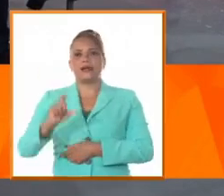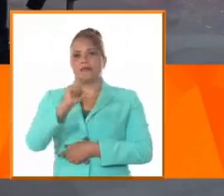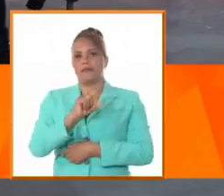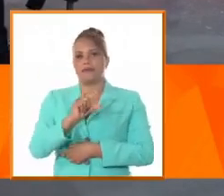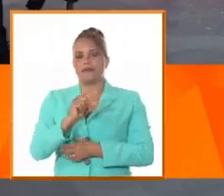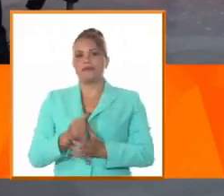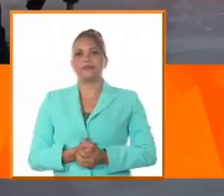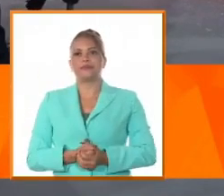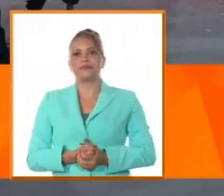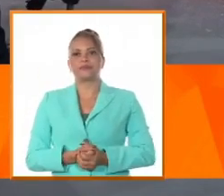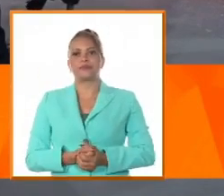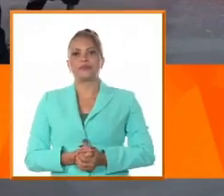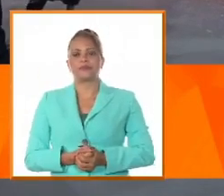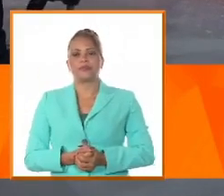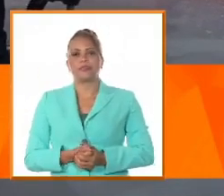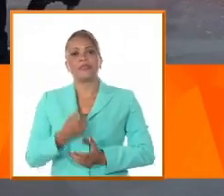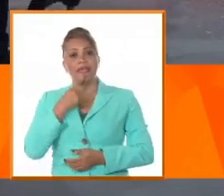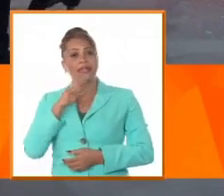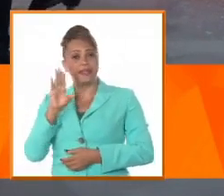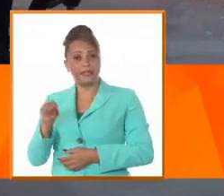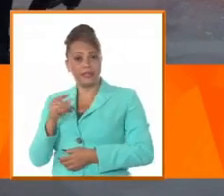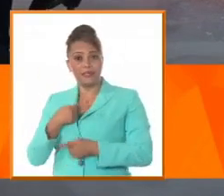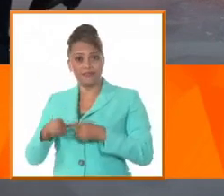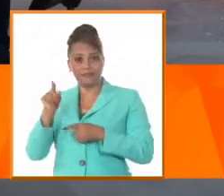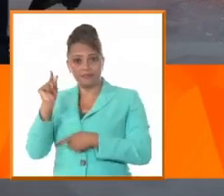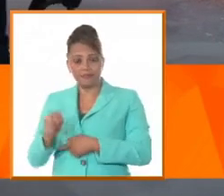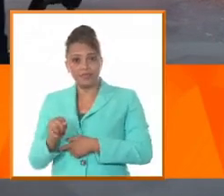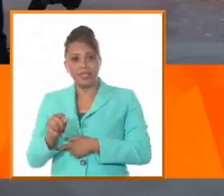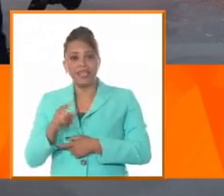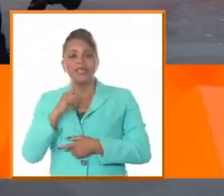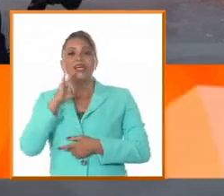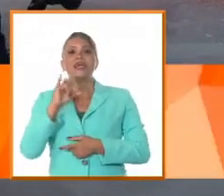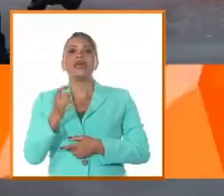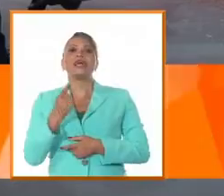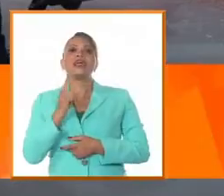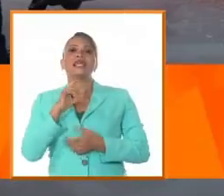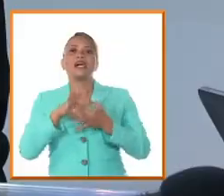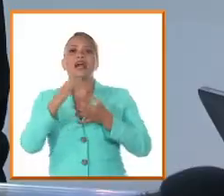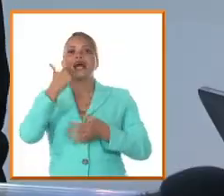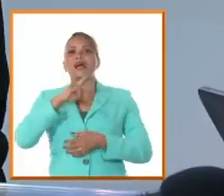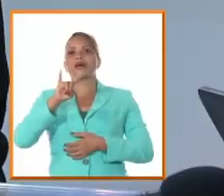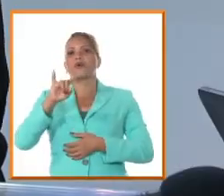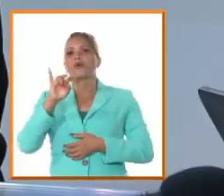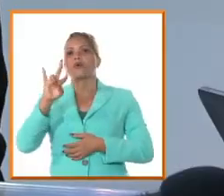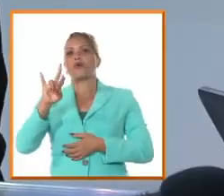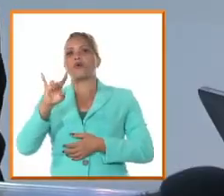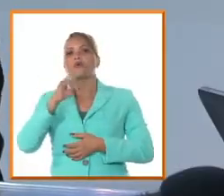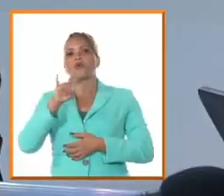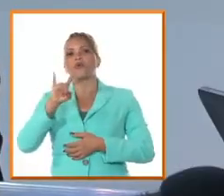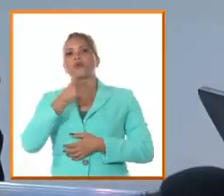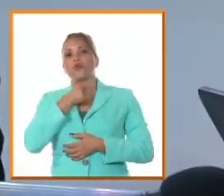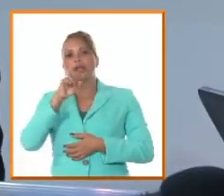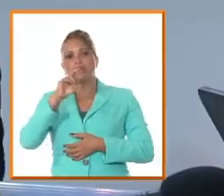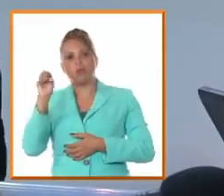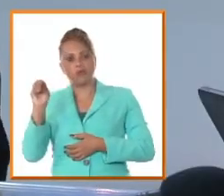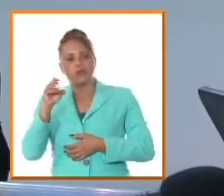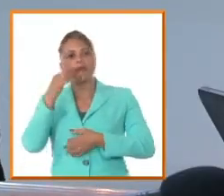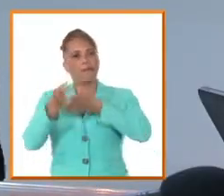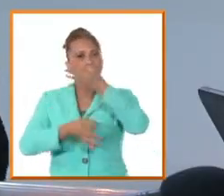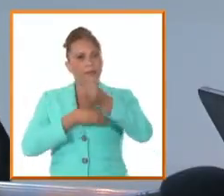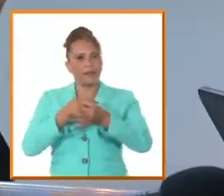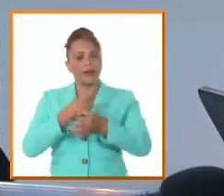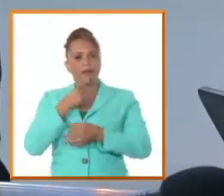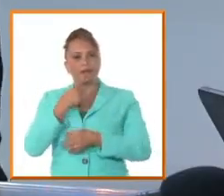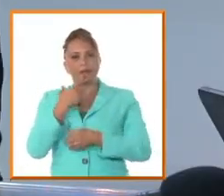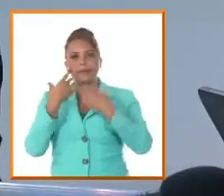del que hablaba y el lugareño también tiene las escenas camagüeanas que hay que que